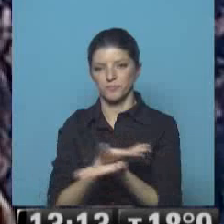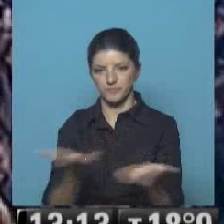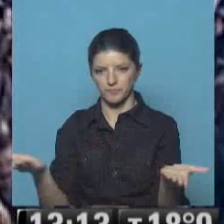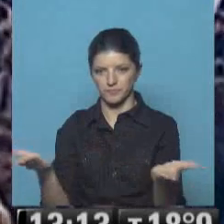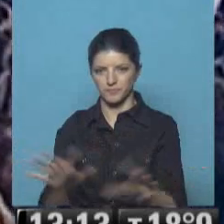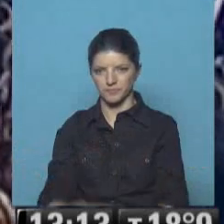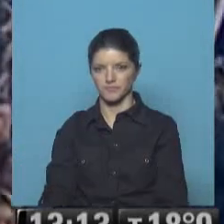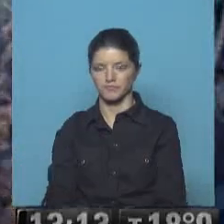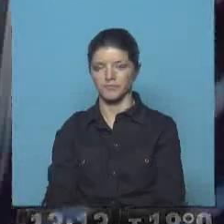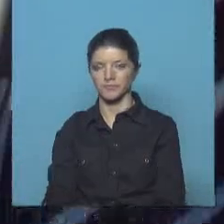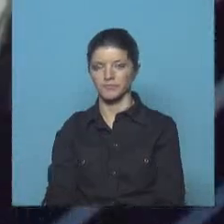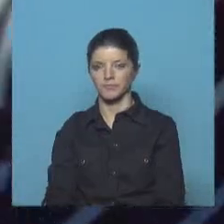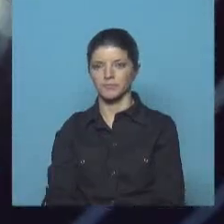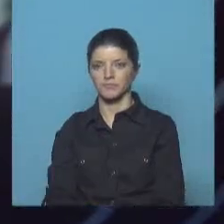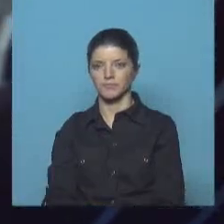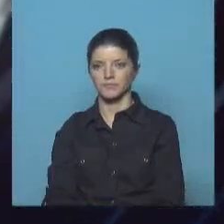Pública